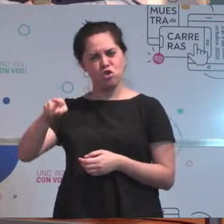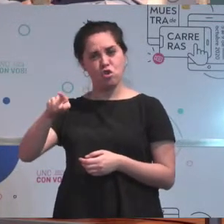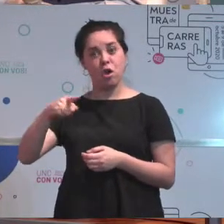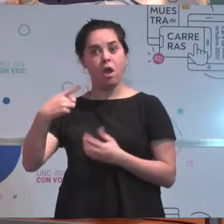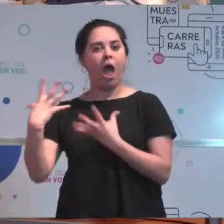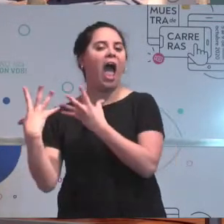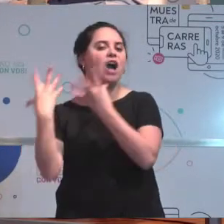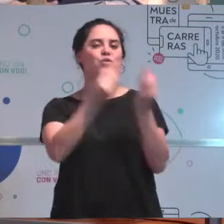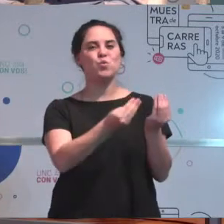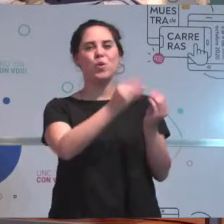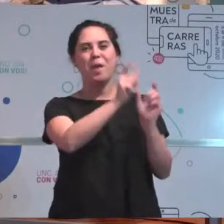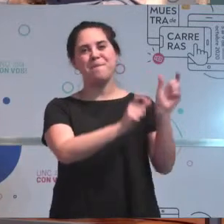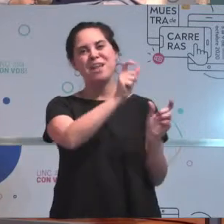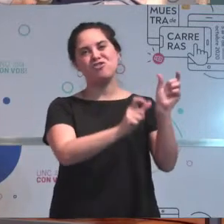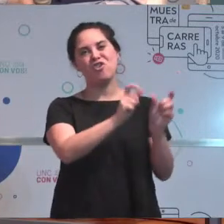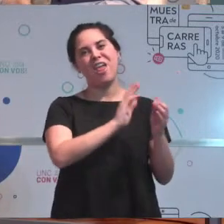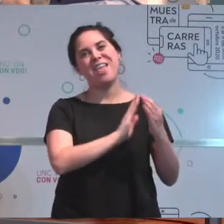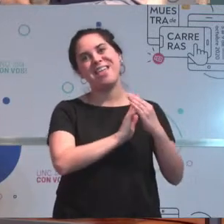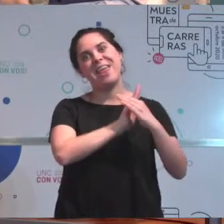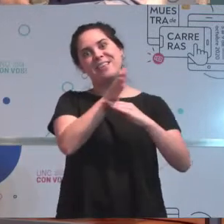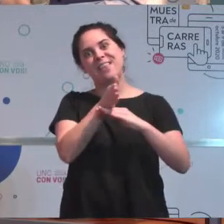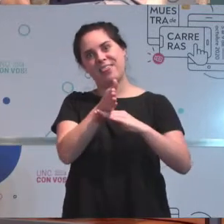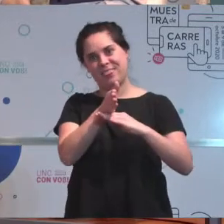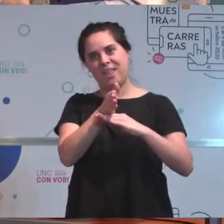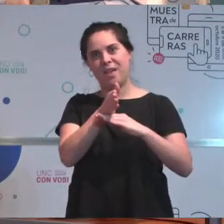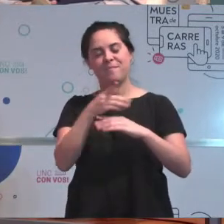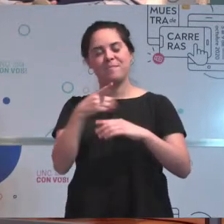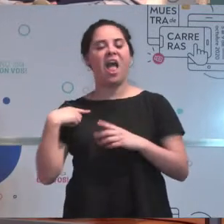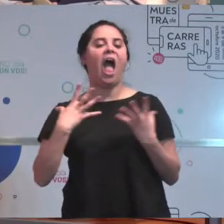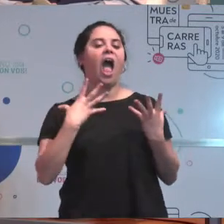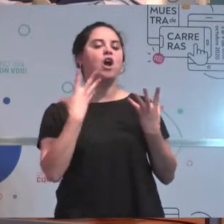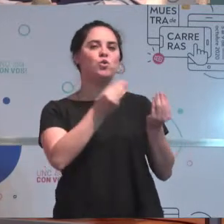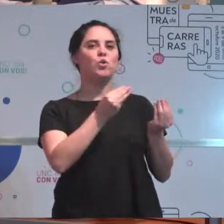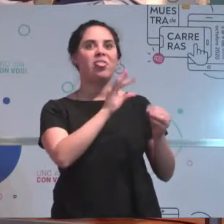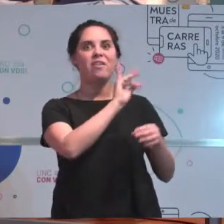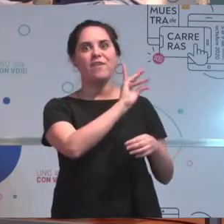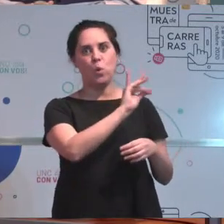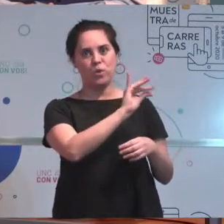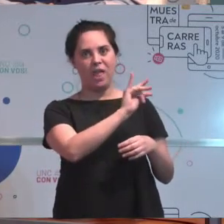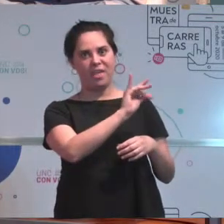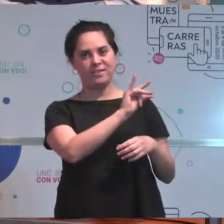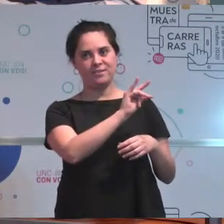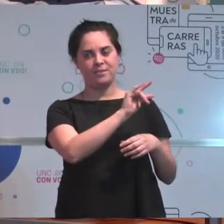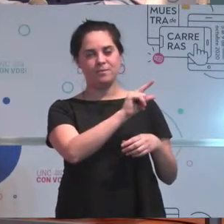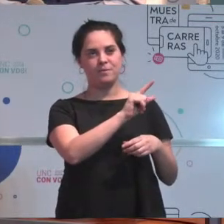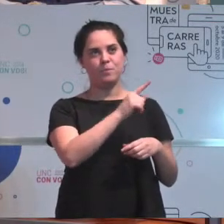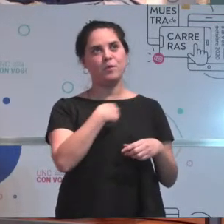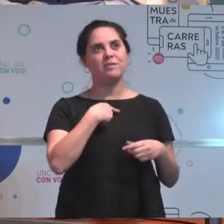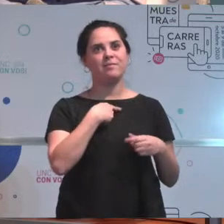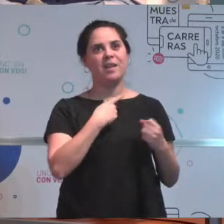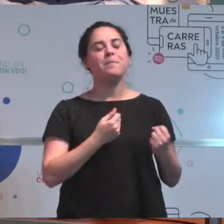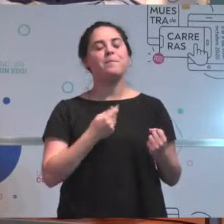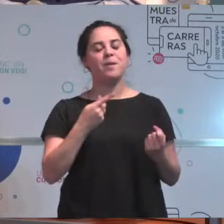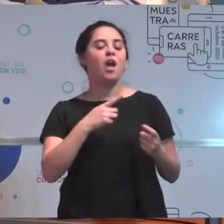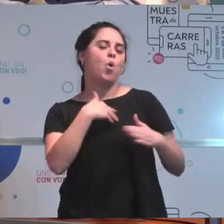ingresaron a padear las dificultades de la resistencia y inercia en el curso de la carrera, digamos,